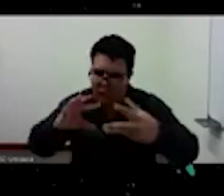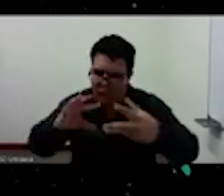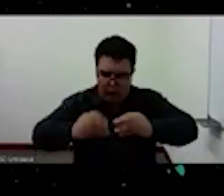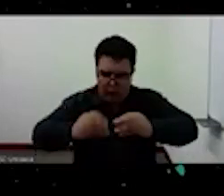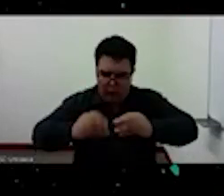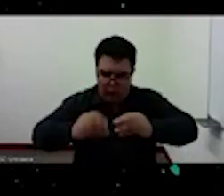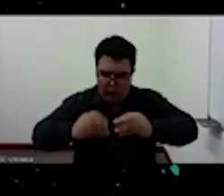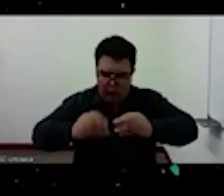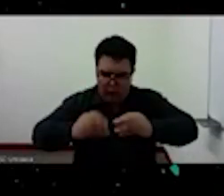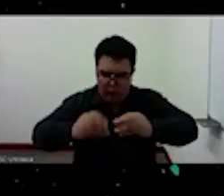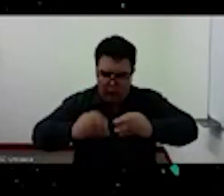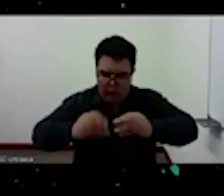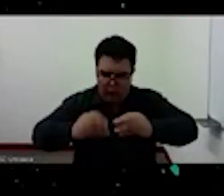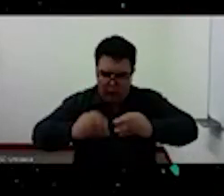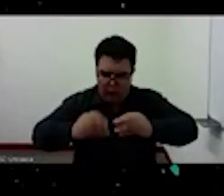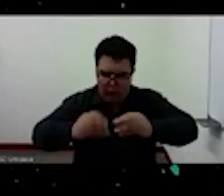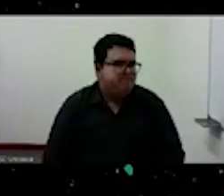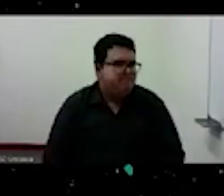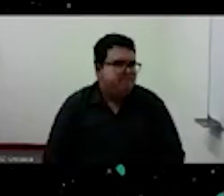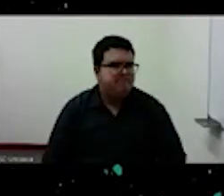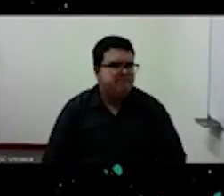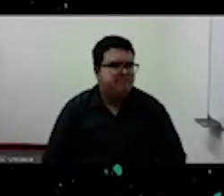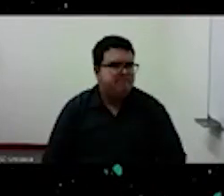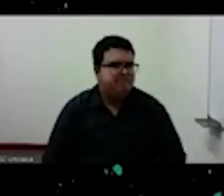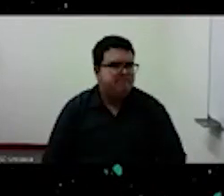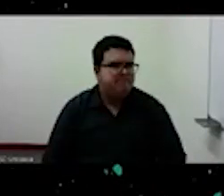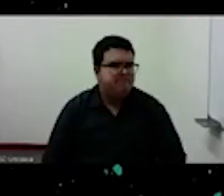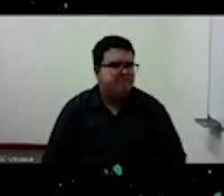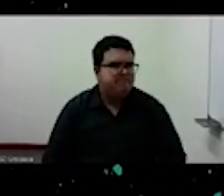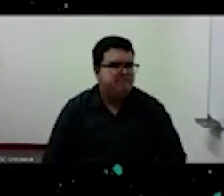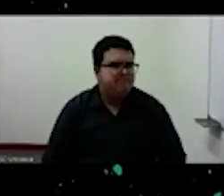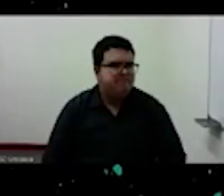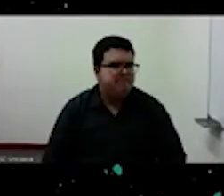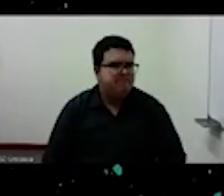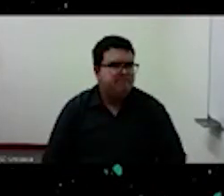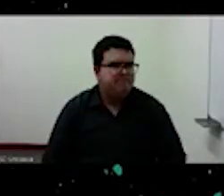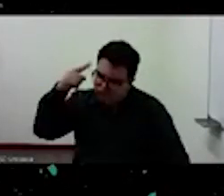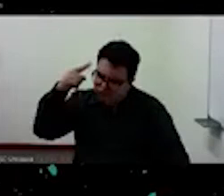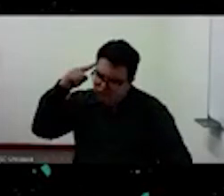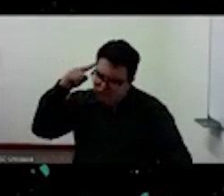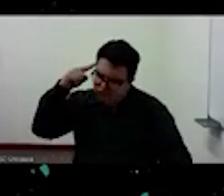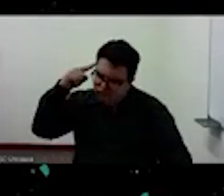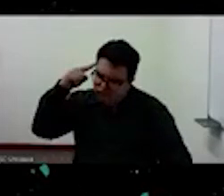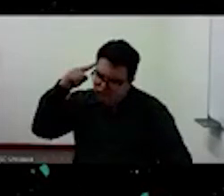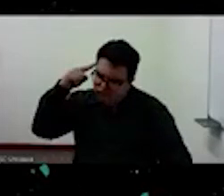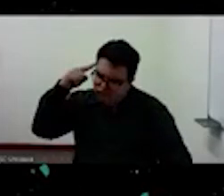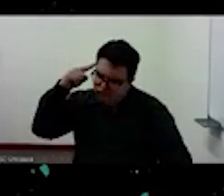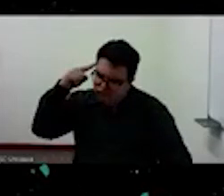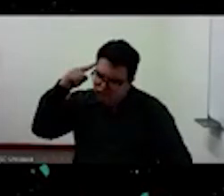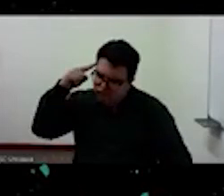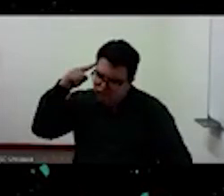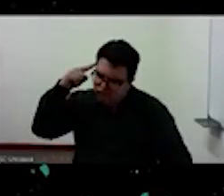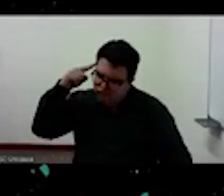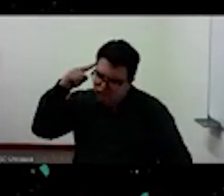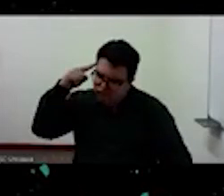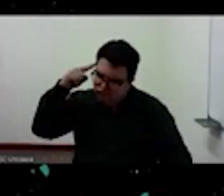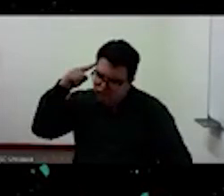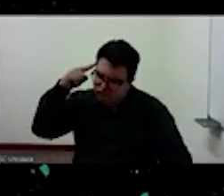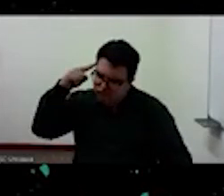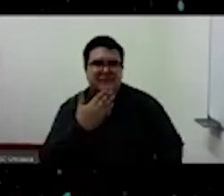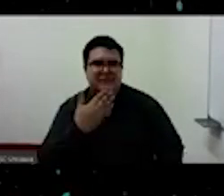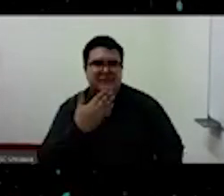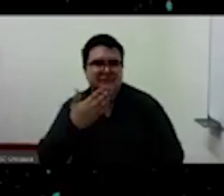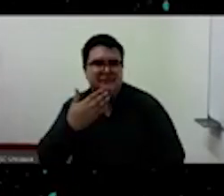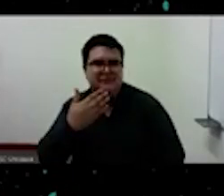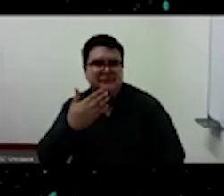bueno yo creo que he dicho todo lo que tenía que decir o puede ser que no pero todo lo